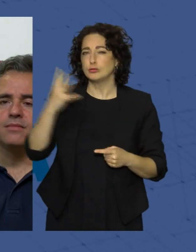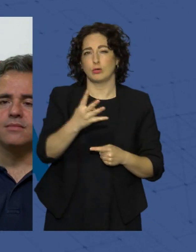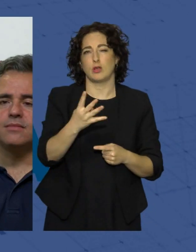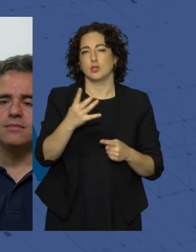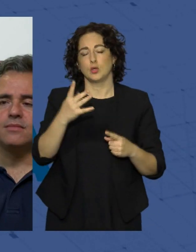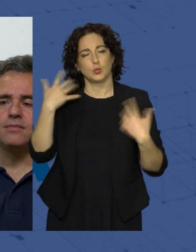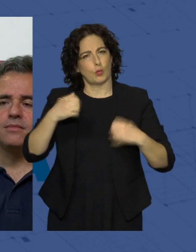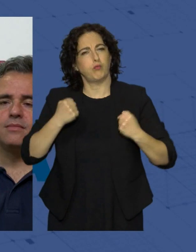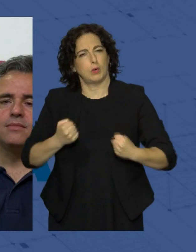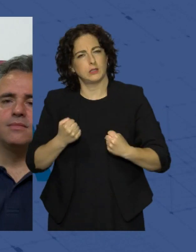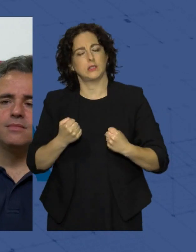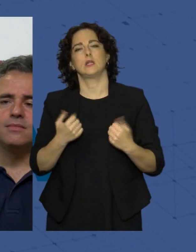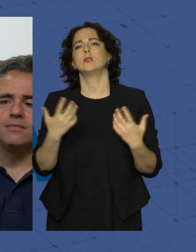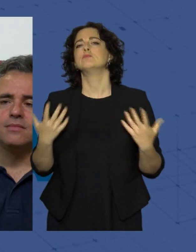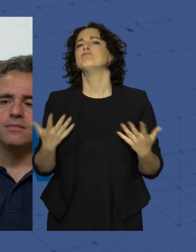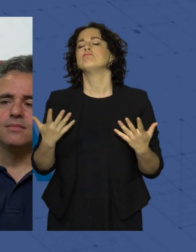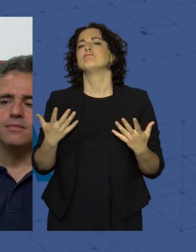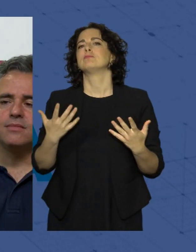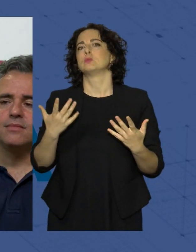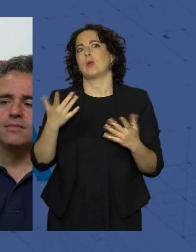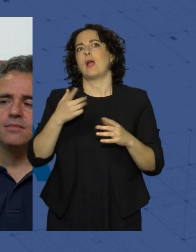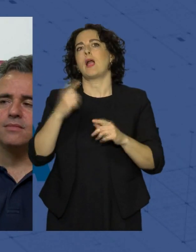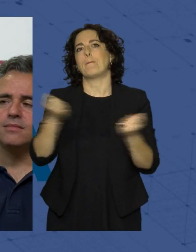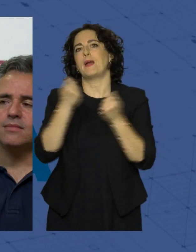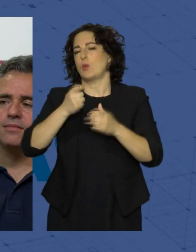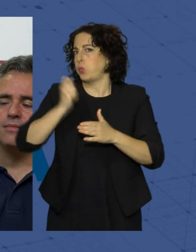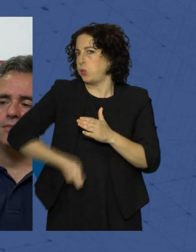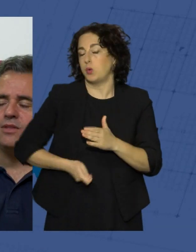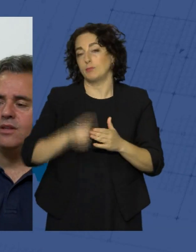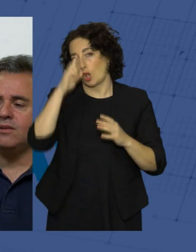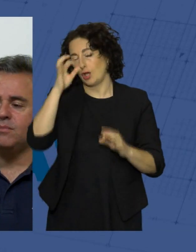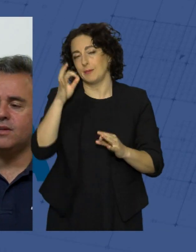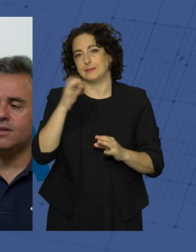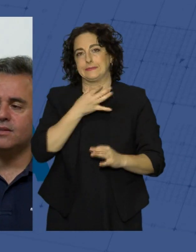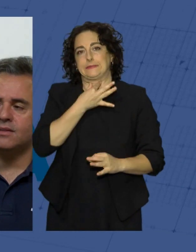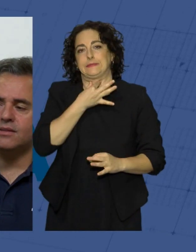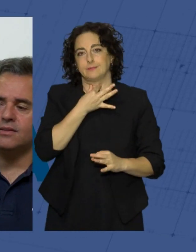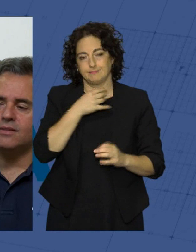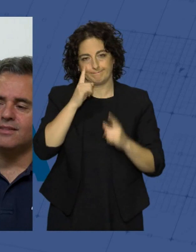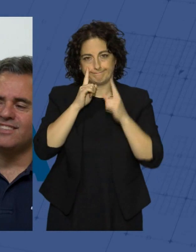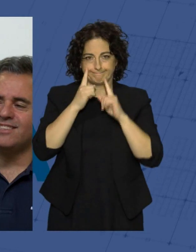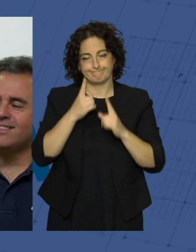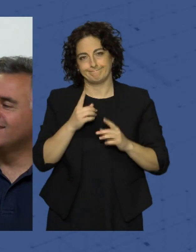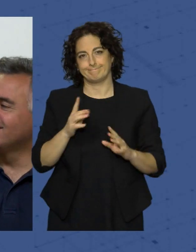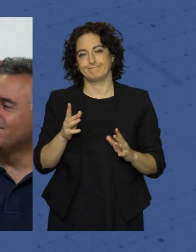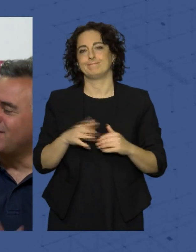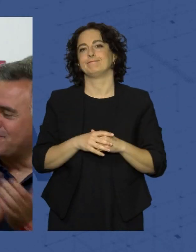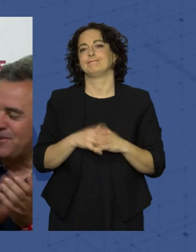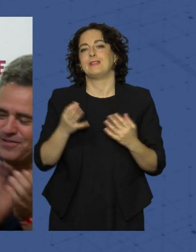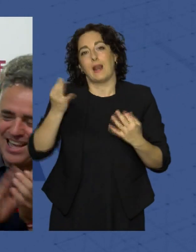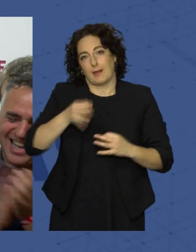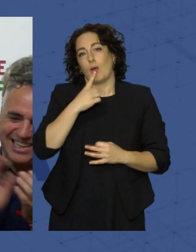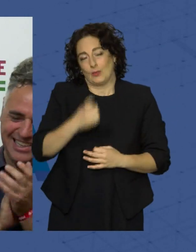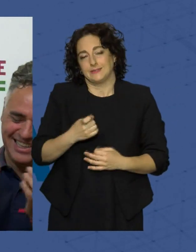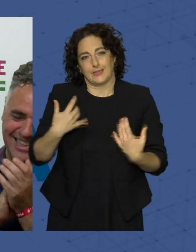intensos, una campaña muy dura y lógicamente, sí, la verdad que cuesta,